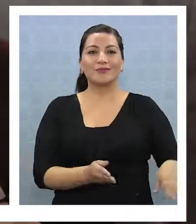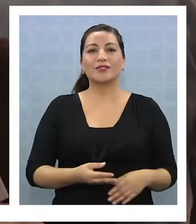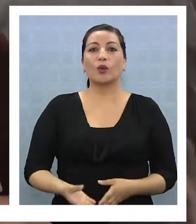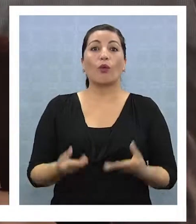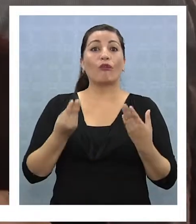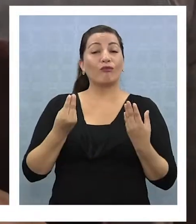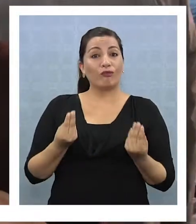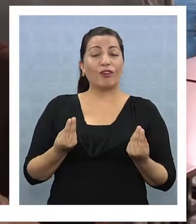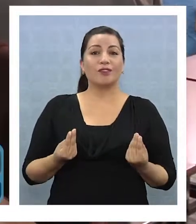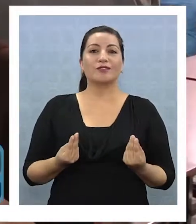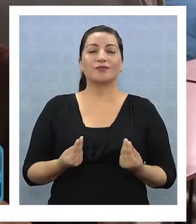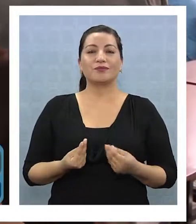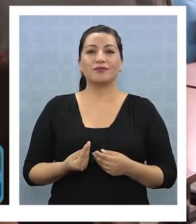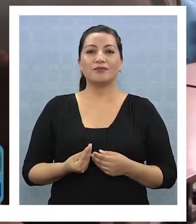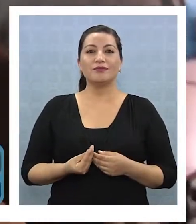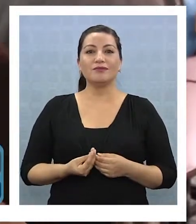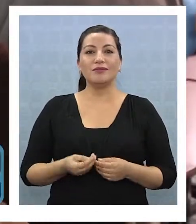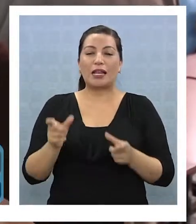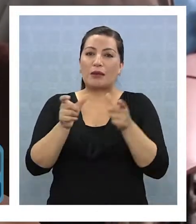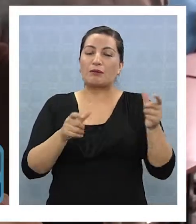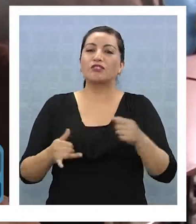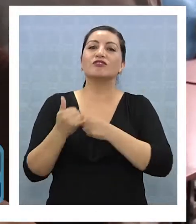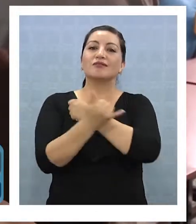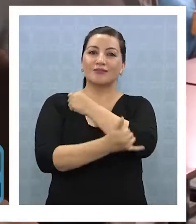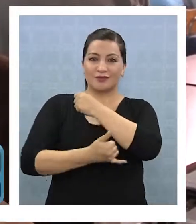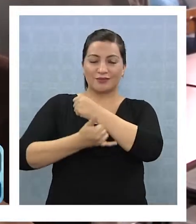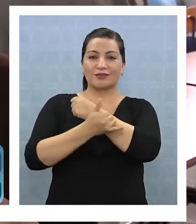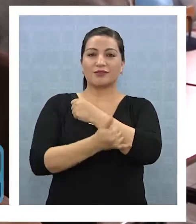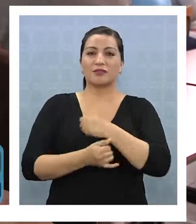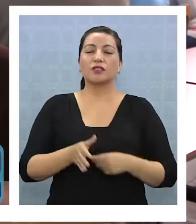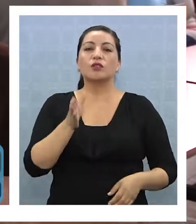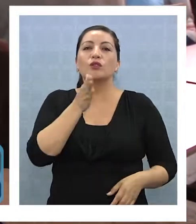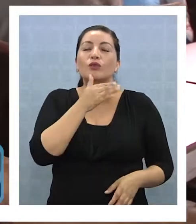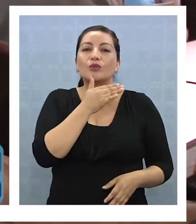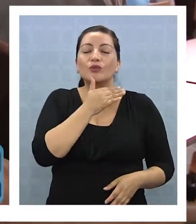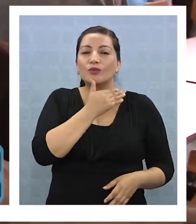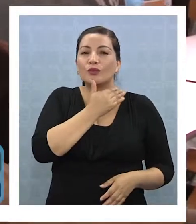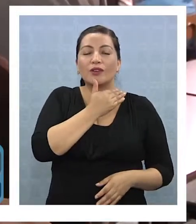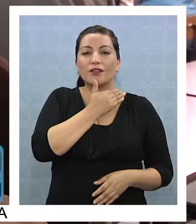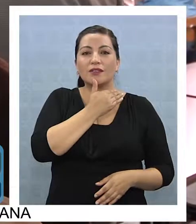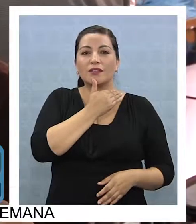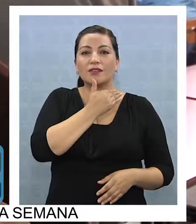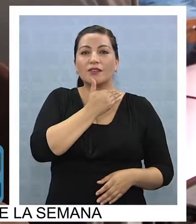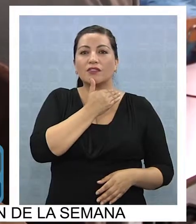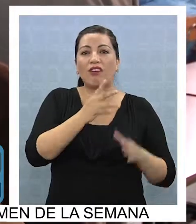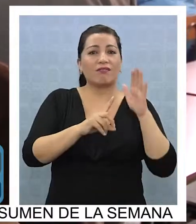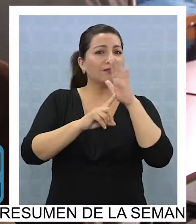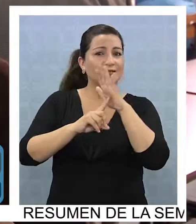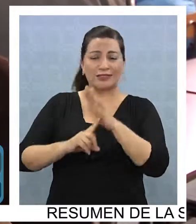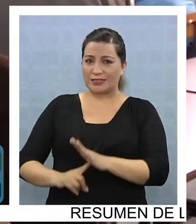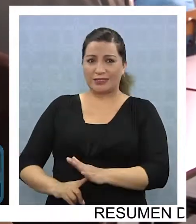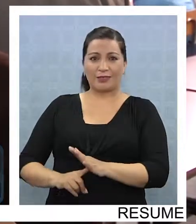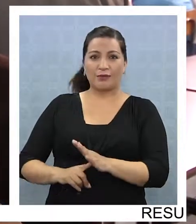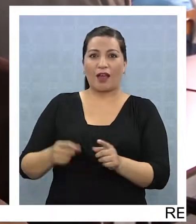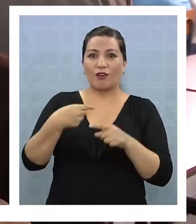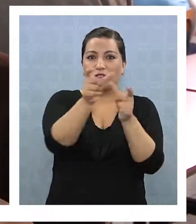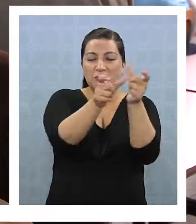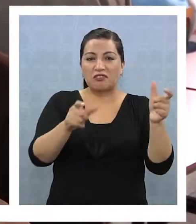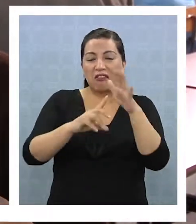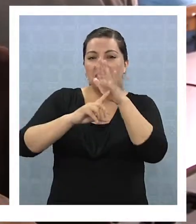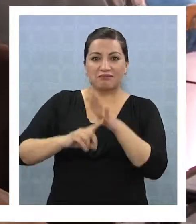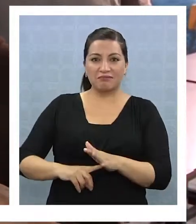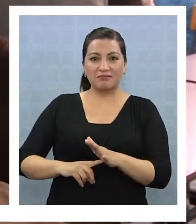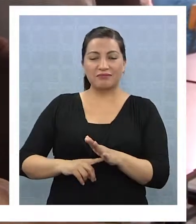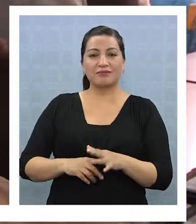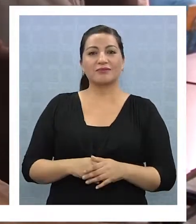es un aporte a los inmigrantes porque ahí no ven condiciones, ahí no hay que, nadie va a discriminar a las otras personas porque